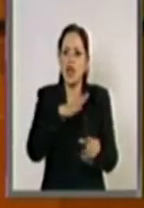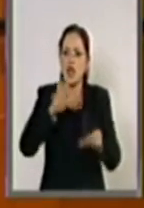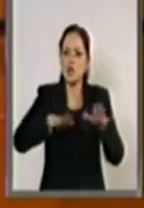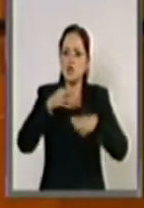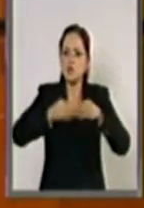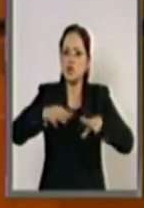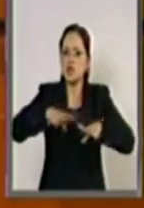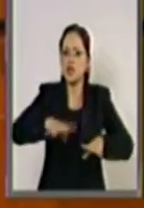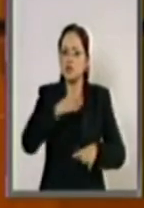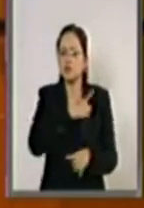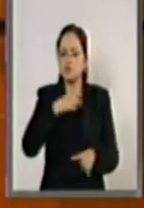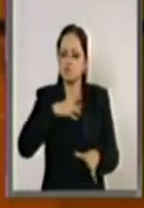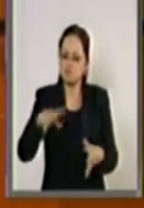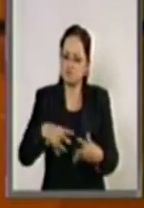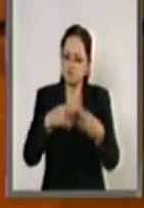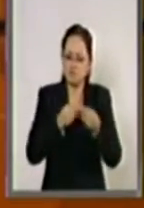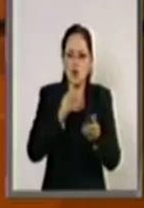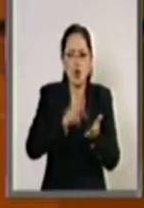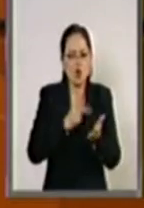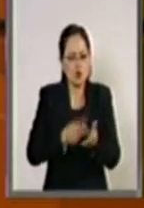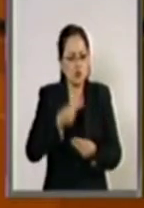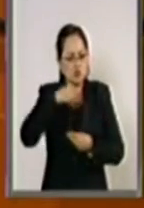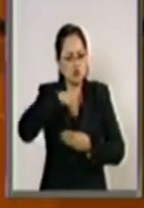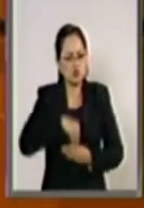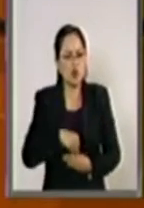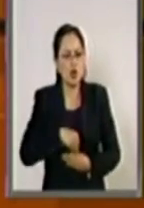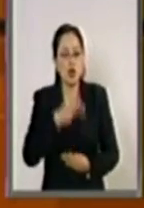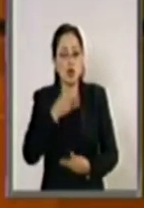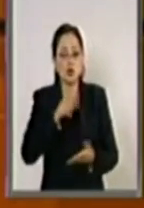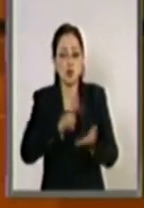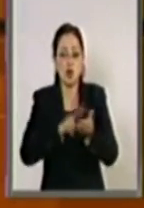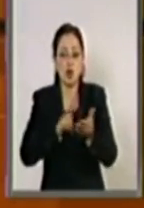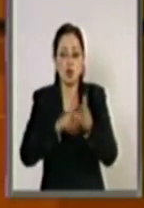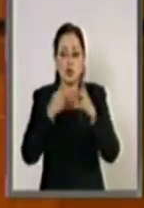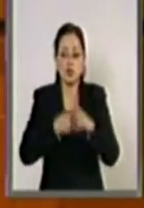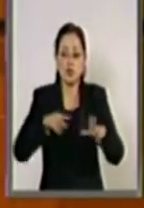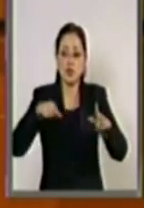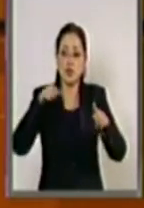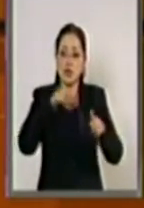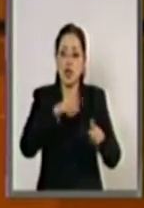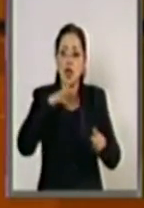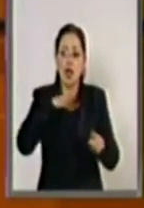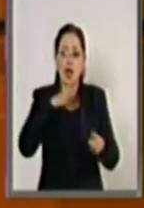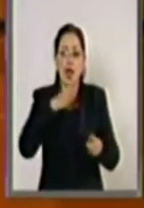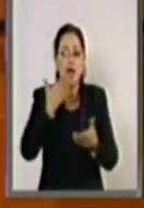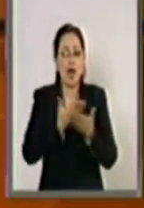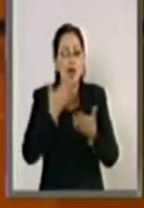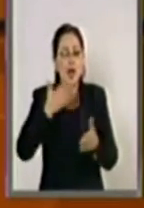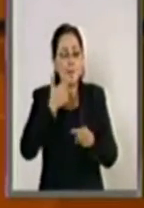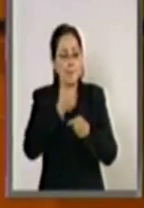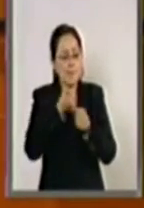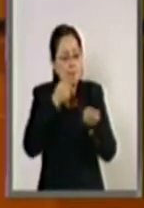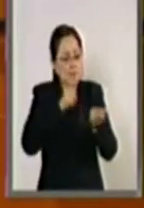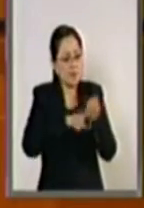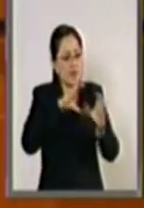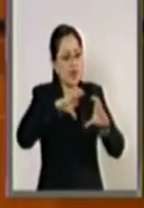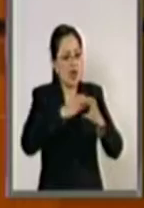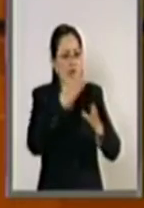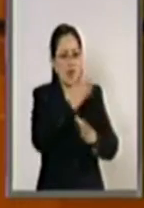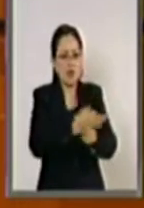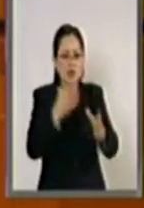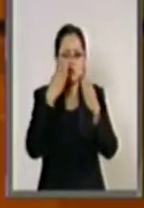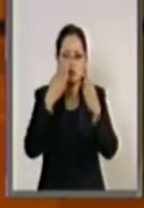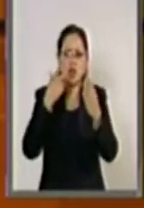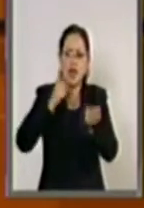tenemos que recuperar. Valores que inician incluso desde la educación primaria que es en la familia, que es en la